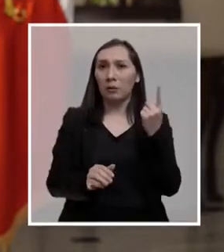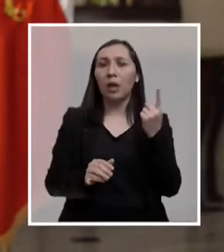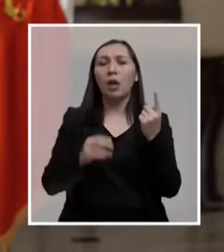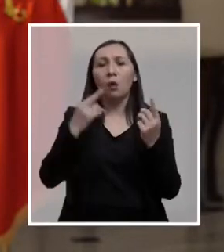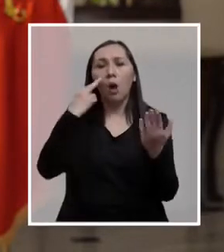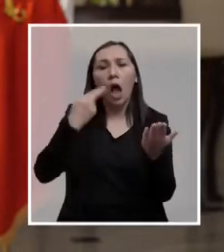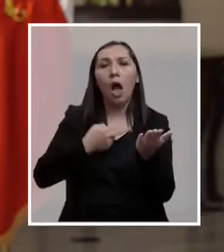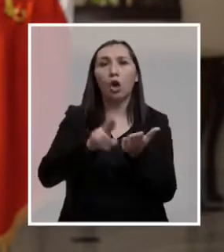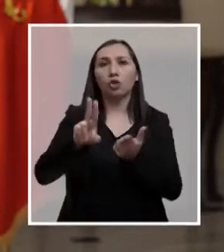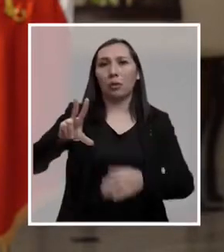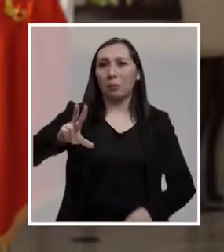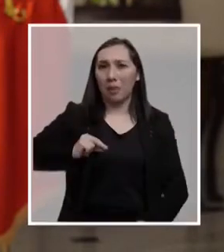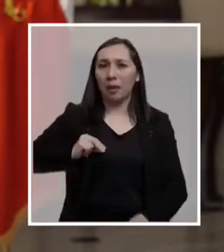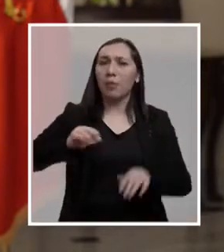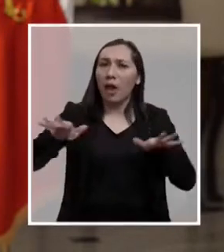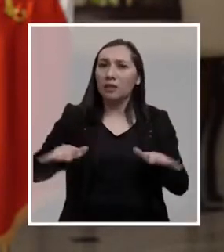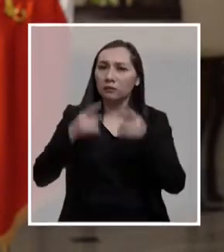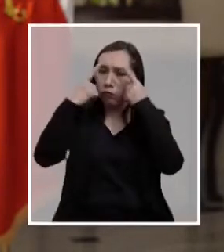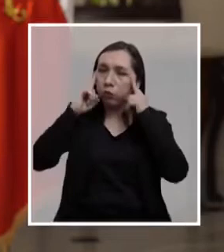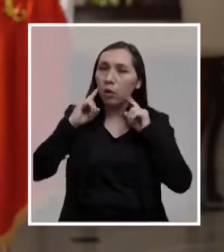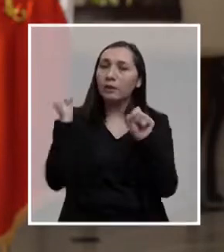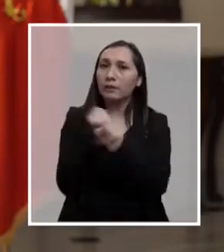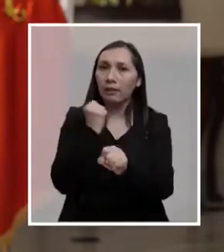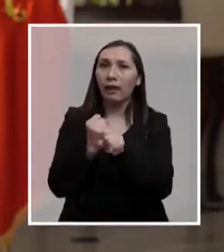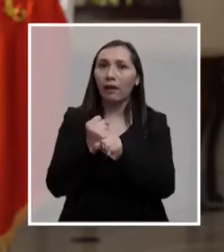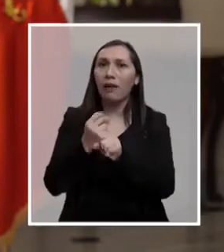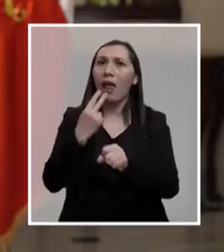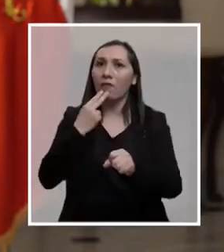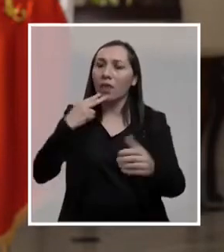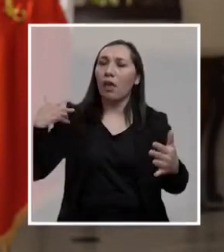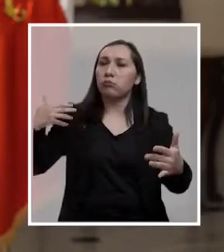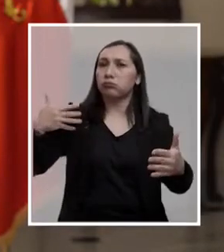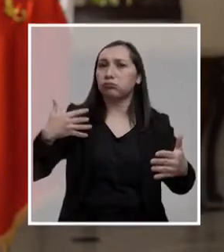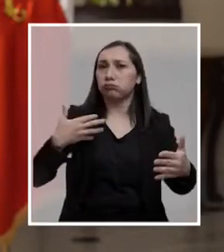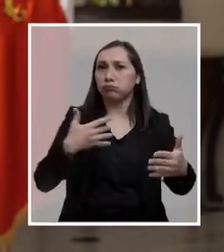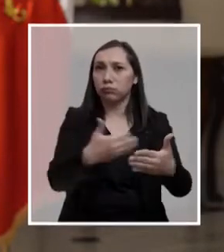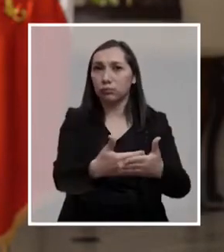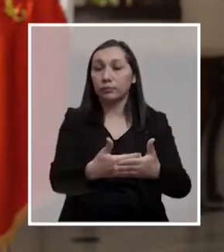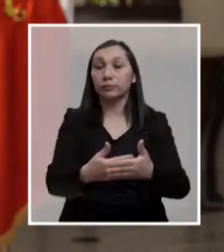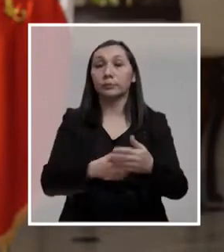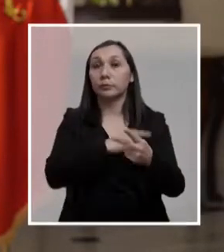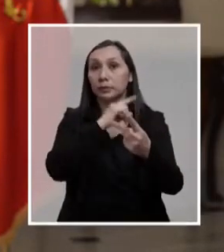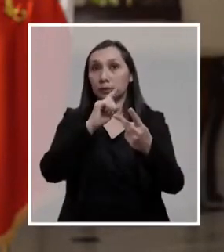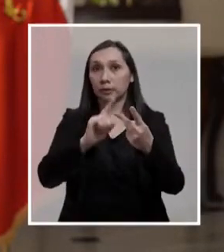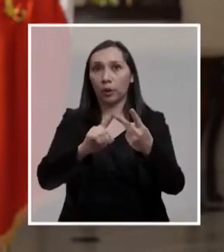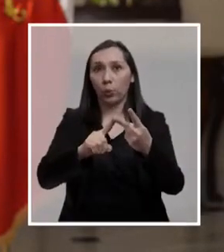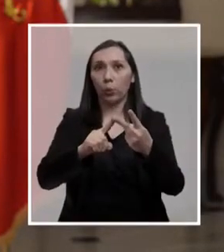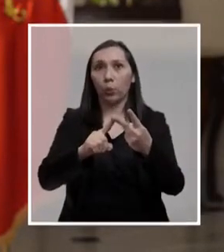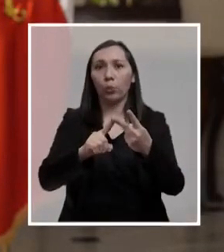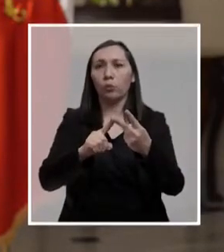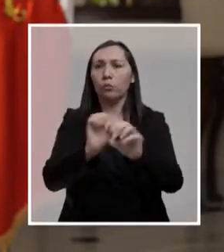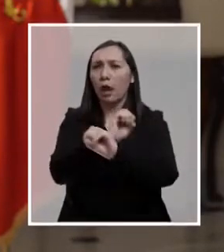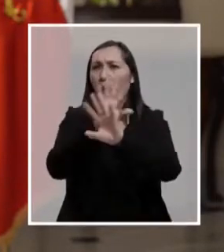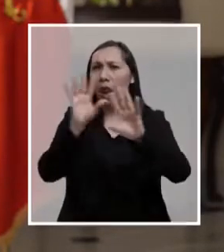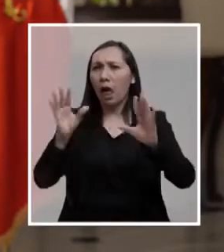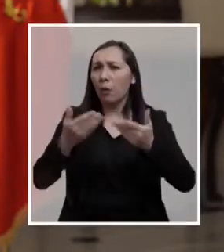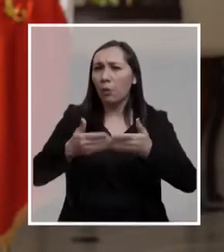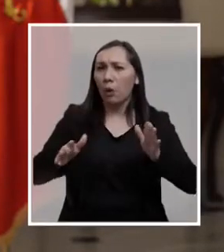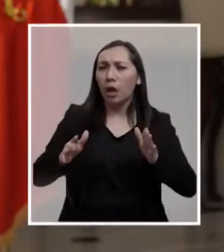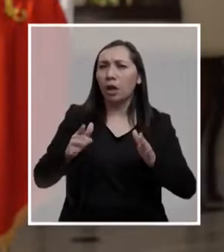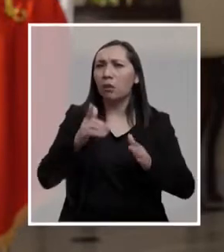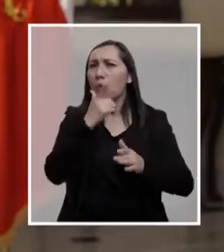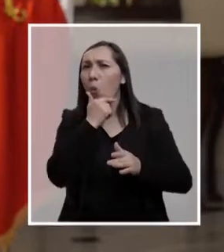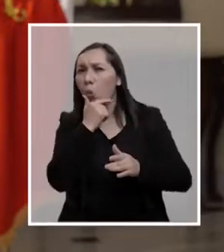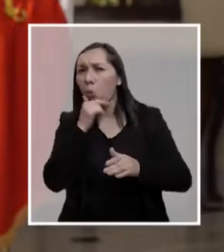reconocerá y premiará el esfuerzo del trabajo a lo largo de la vida. En segundo lugar, y para despejar cualquier